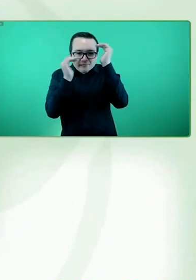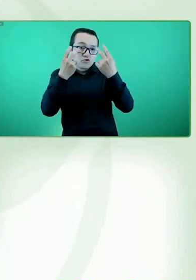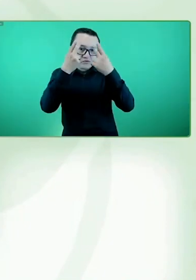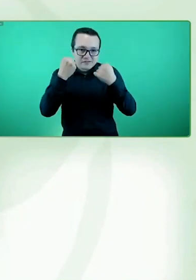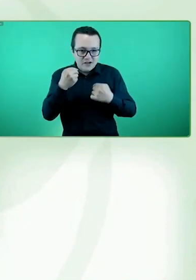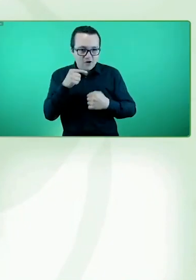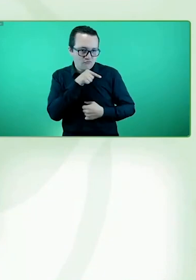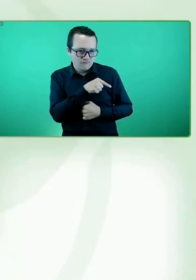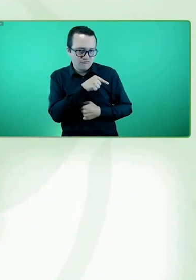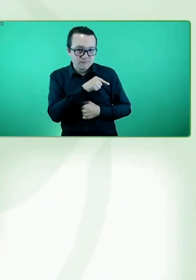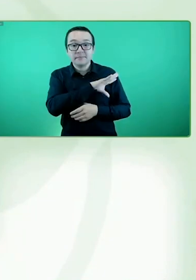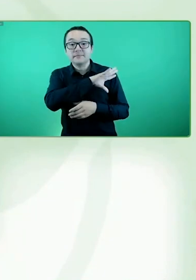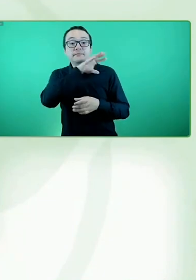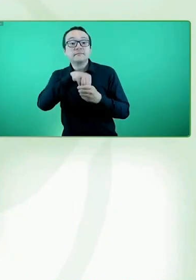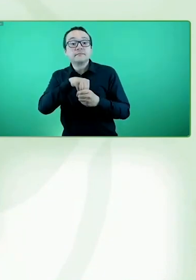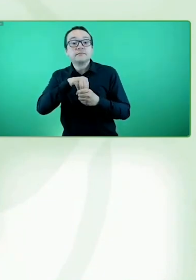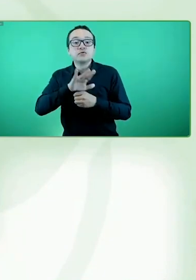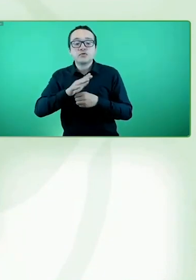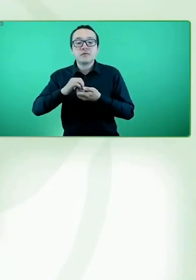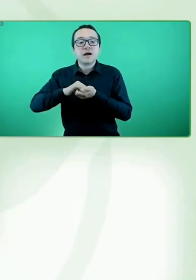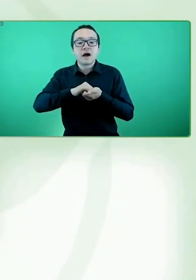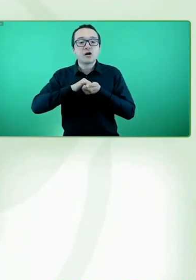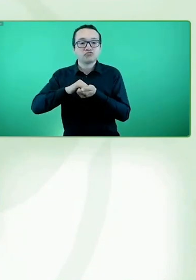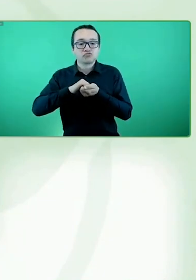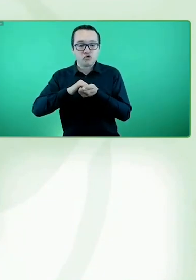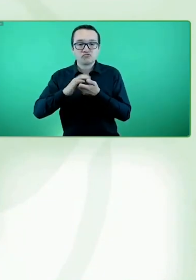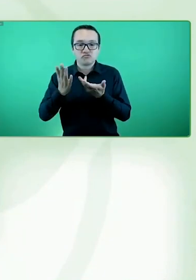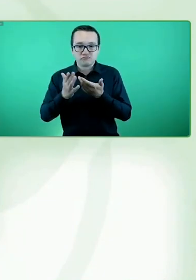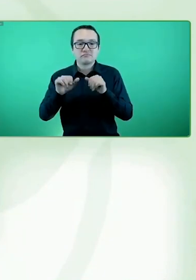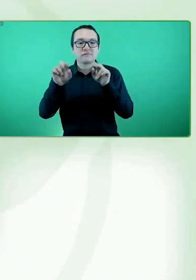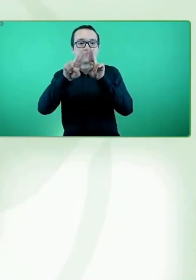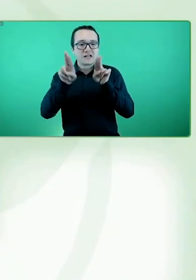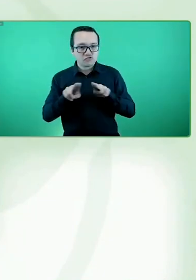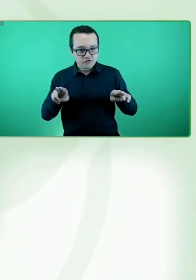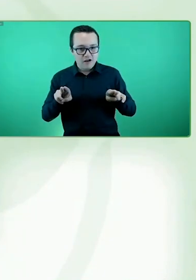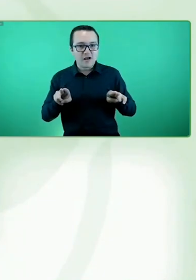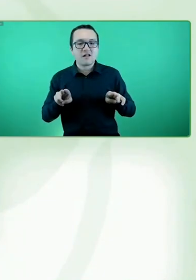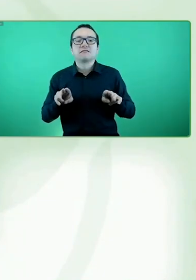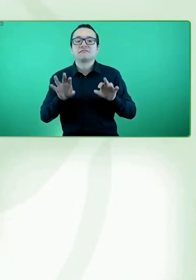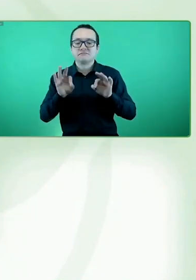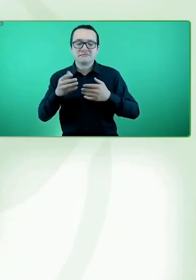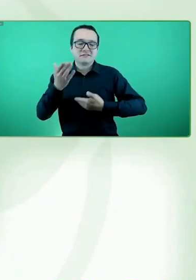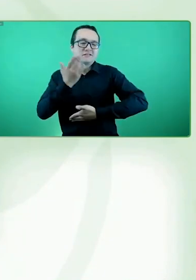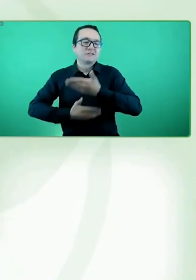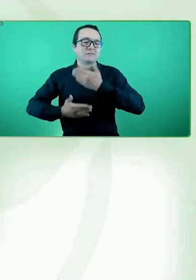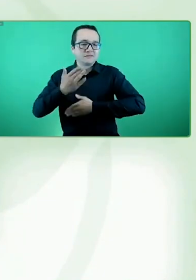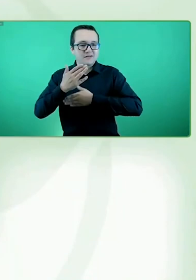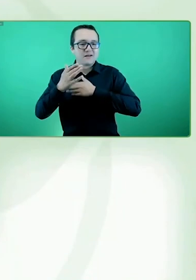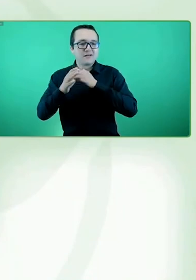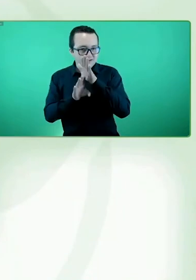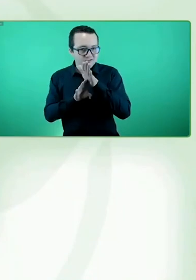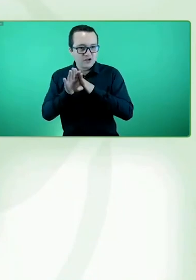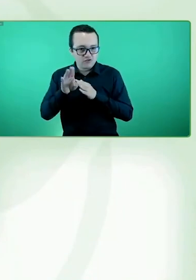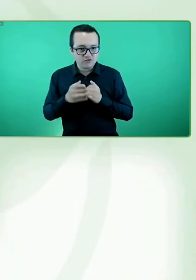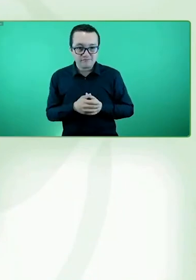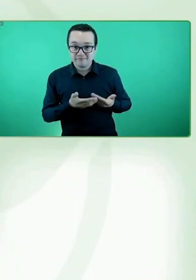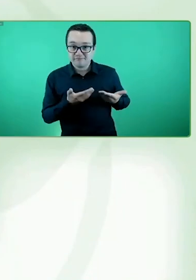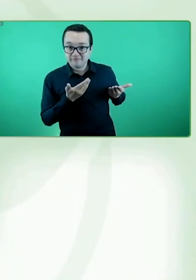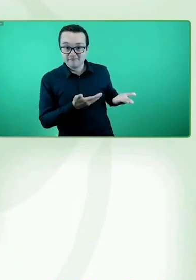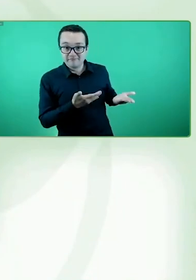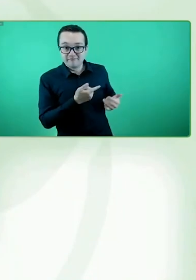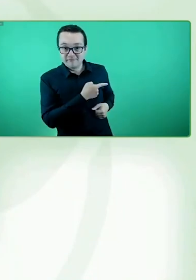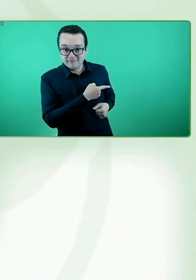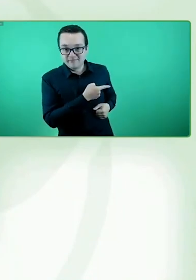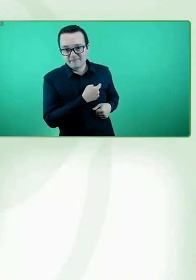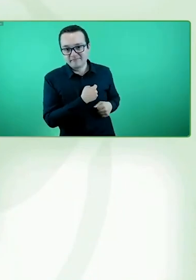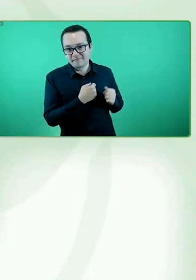de la Asociación Internacional de Discapacidad y Desarrollo. Así que yo creo que estos datos hablan por sí solos y quiero darle a